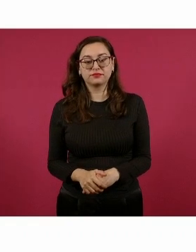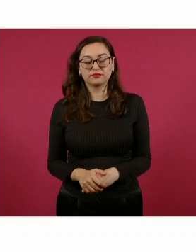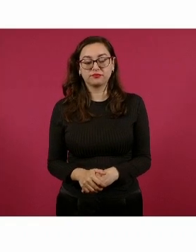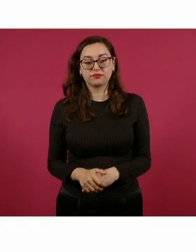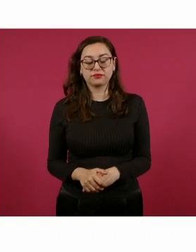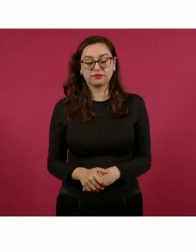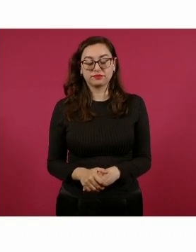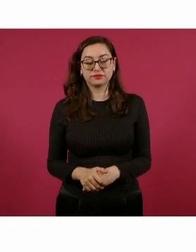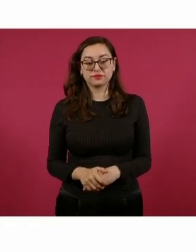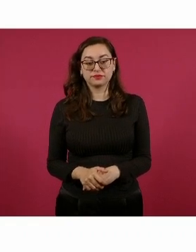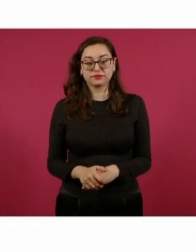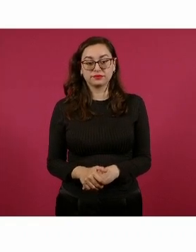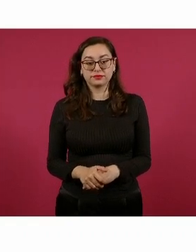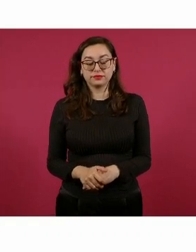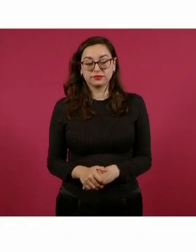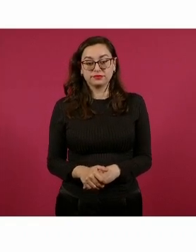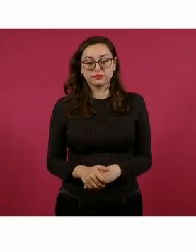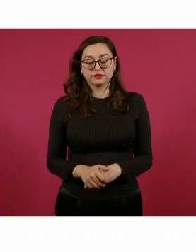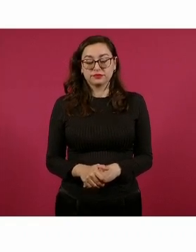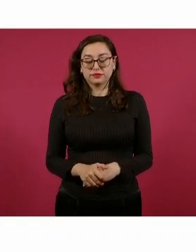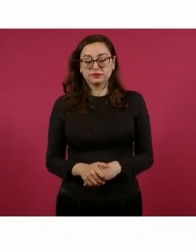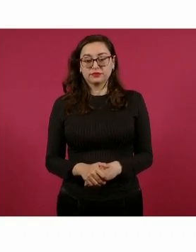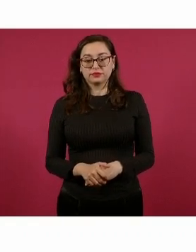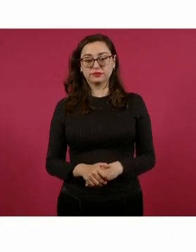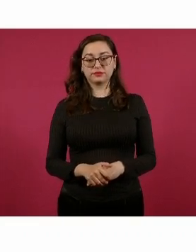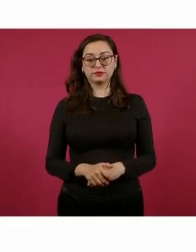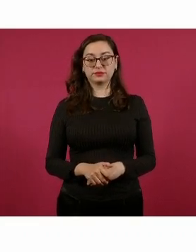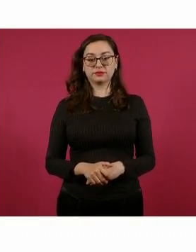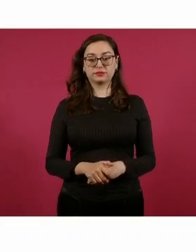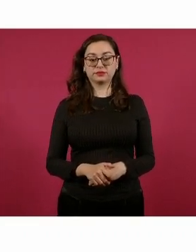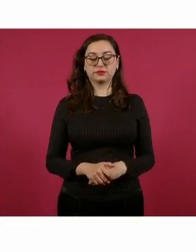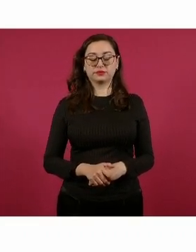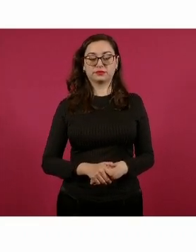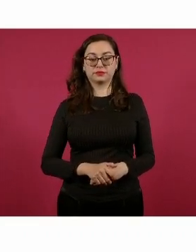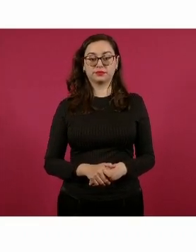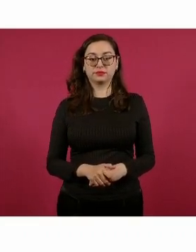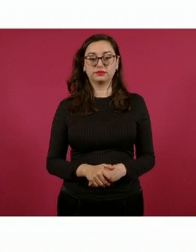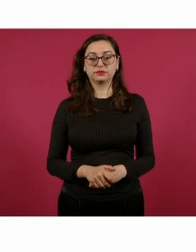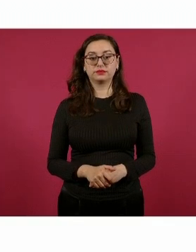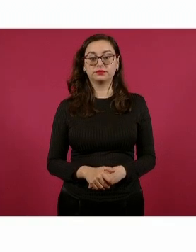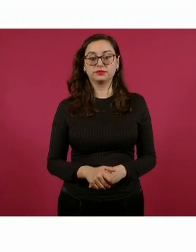Nada más de participaciones.